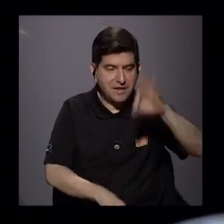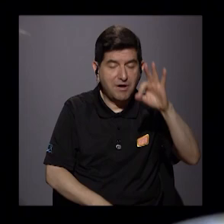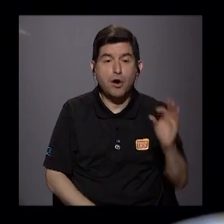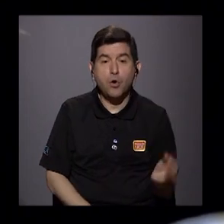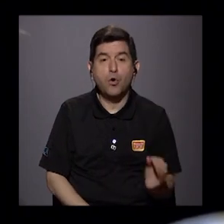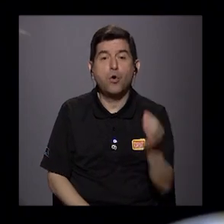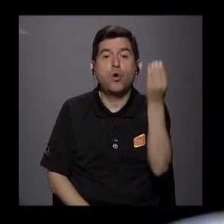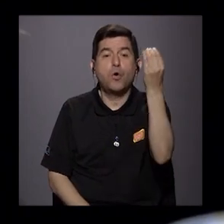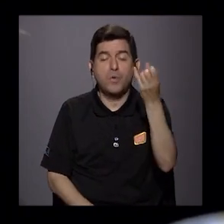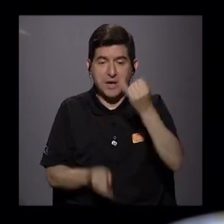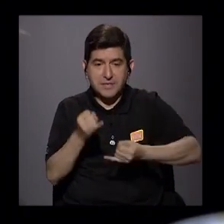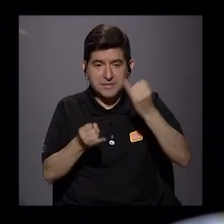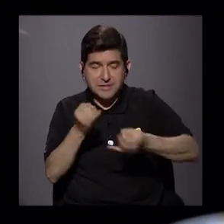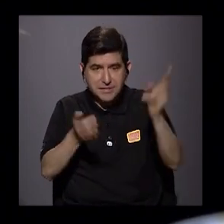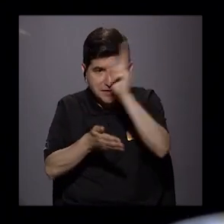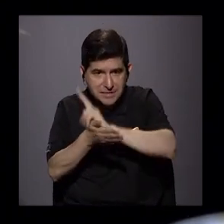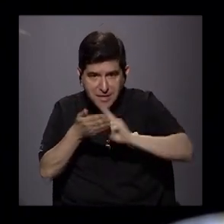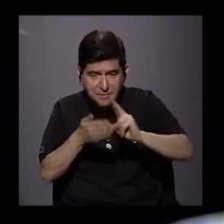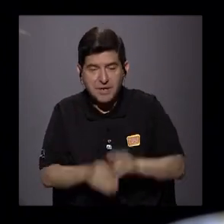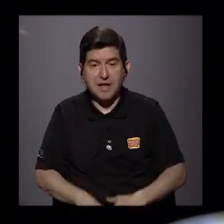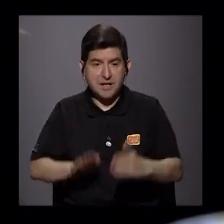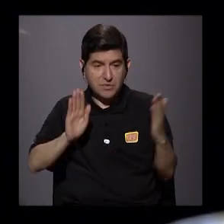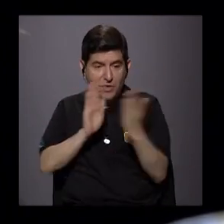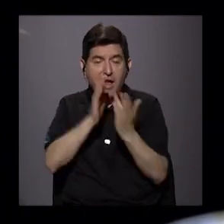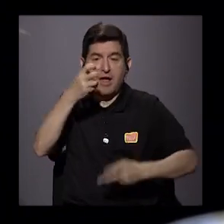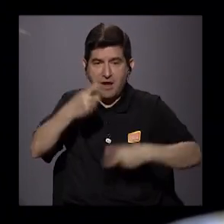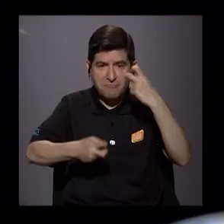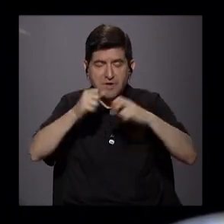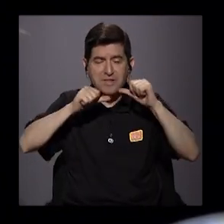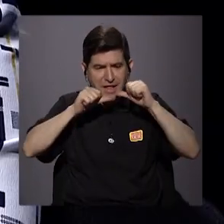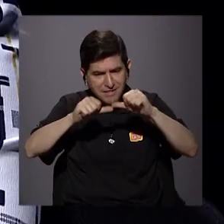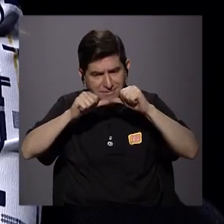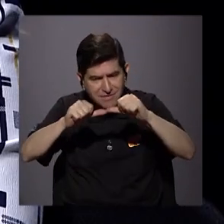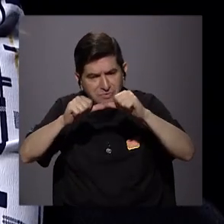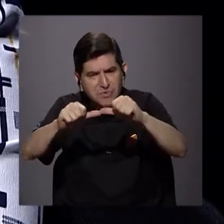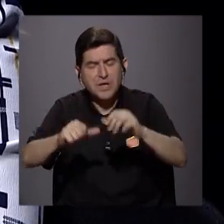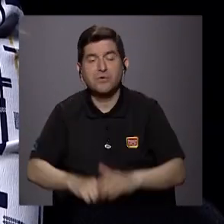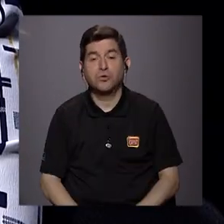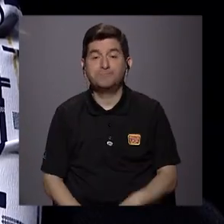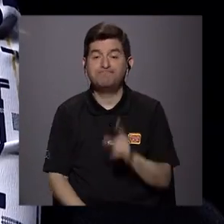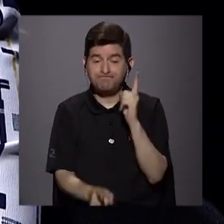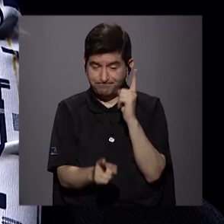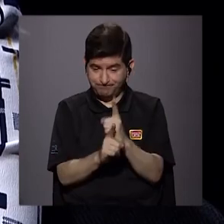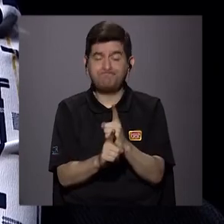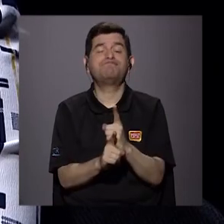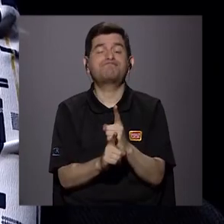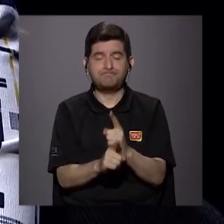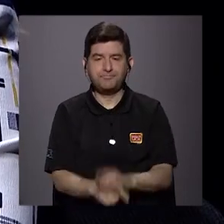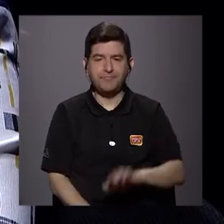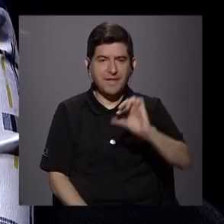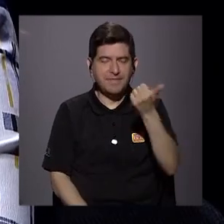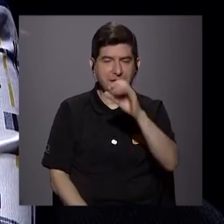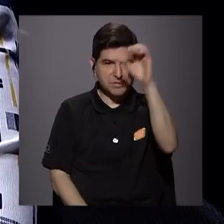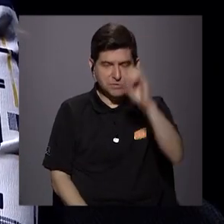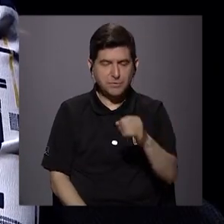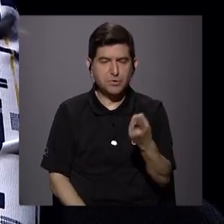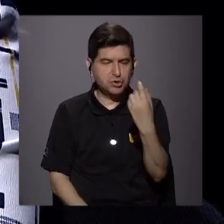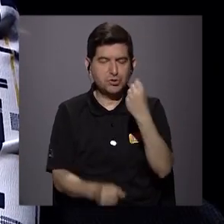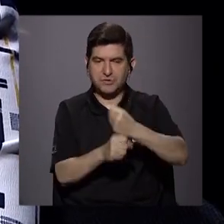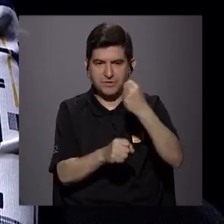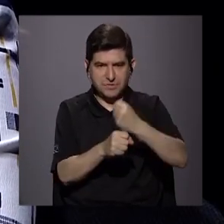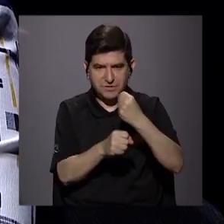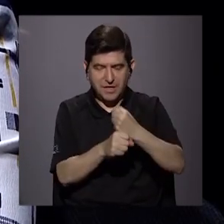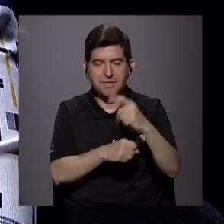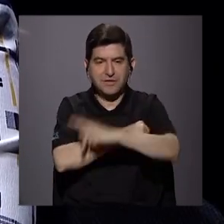jóvenes recién saliendo de la universidad, enfrentan esa problemática sistemáticamente. Así es, ¿verdad? Tenemos 10% de desempleados en este